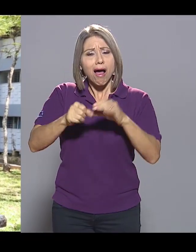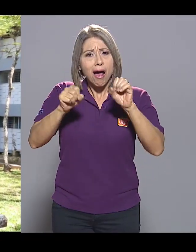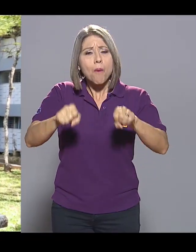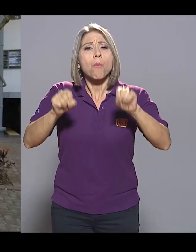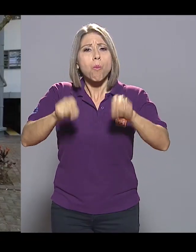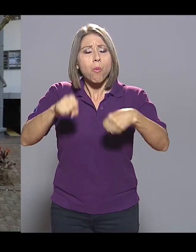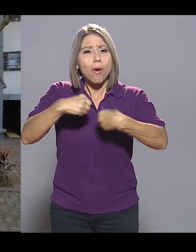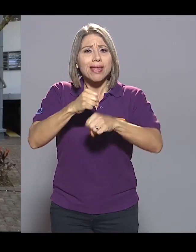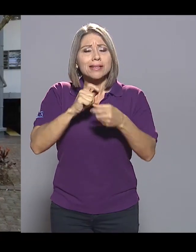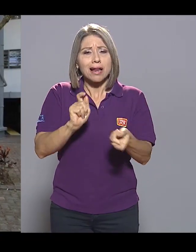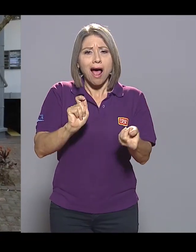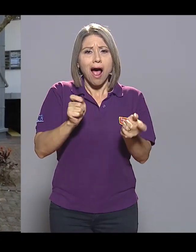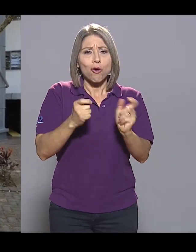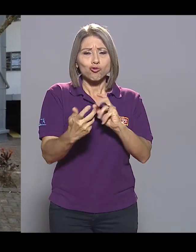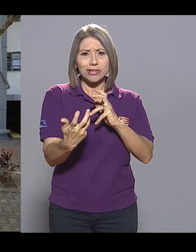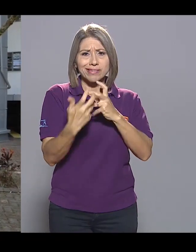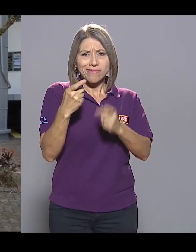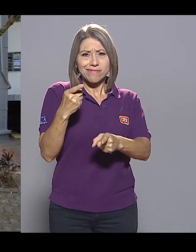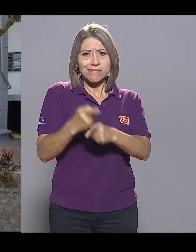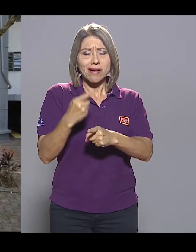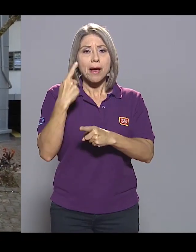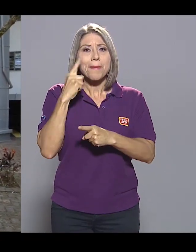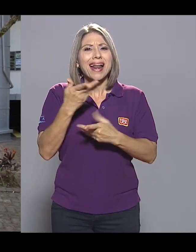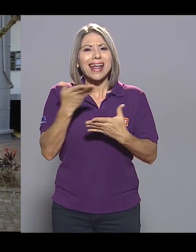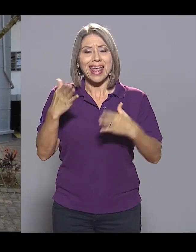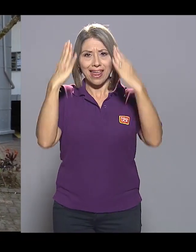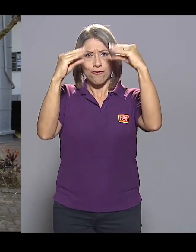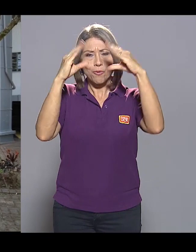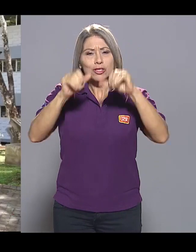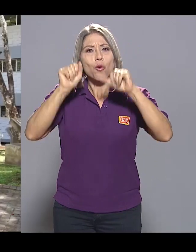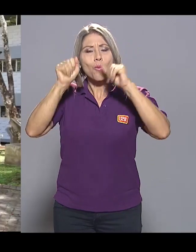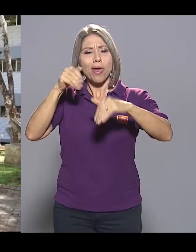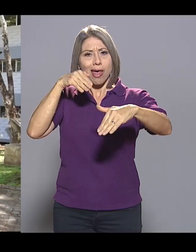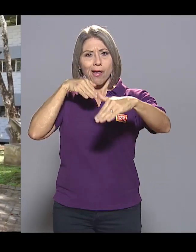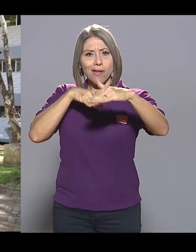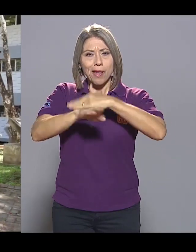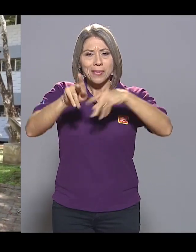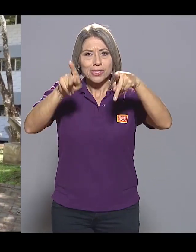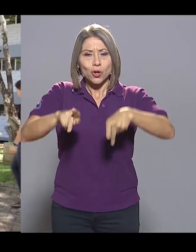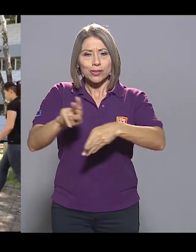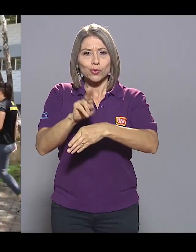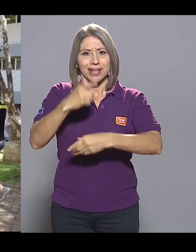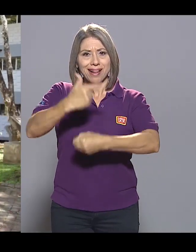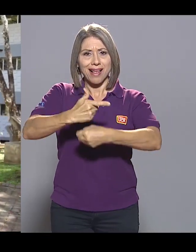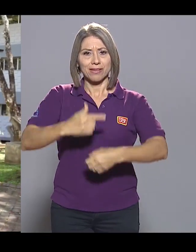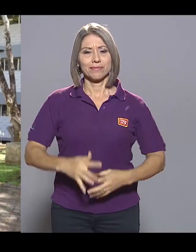realizar los ajustes razonables para acercar la información a las personas usuarias de la Lesko.